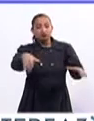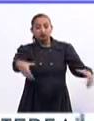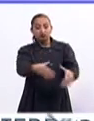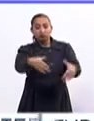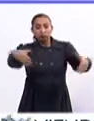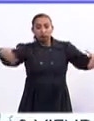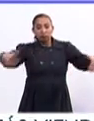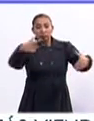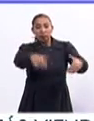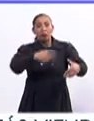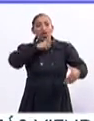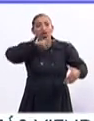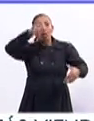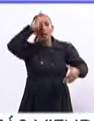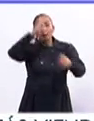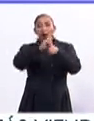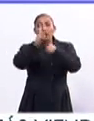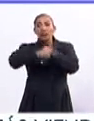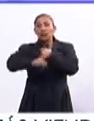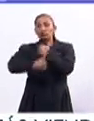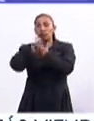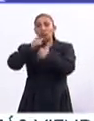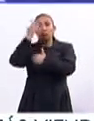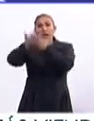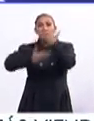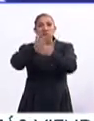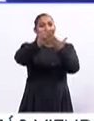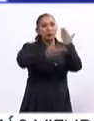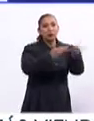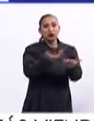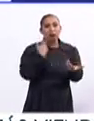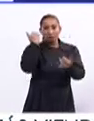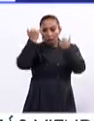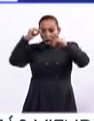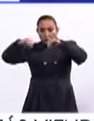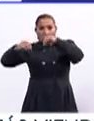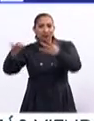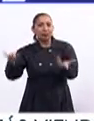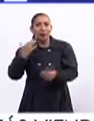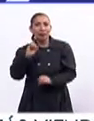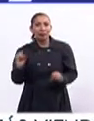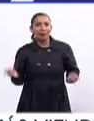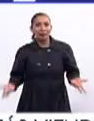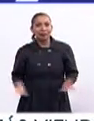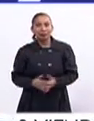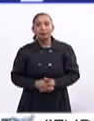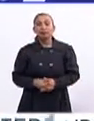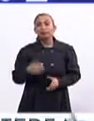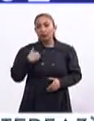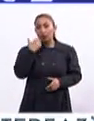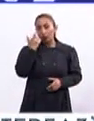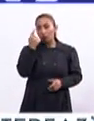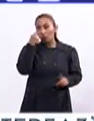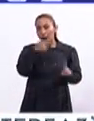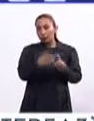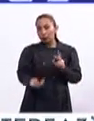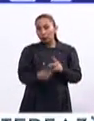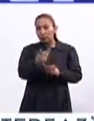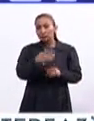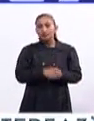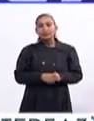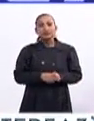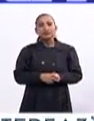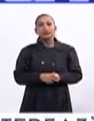población no educada y un país que se va a convertir en un país de servicios, no un país de creadores. Claro, claro, Yo quisiera hacerte una pregunta,